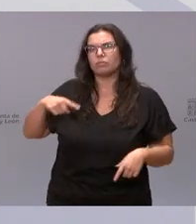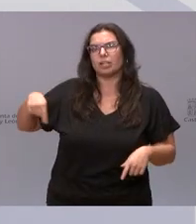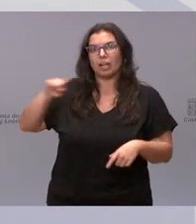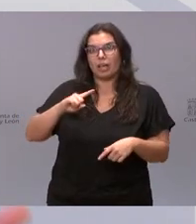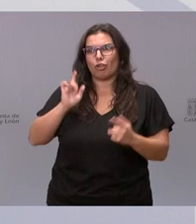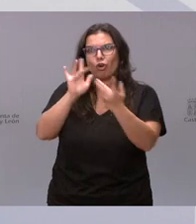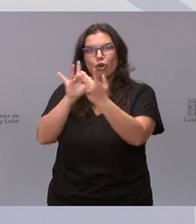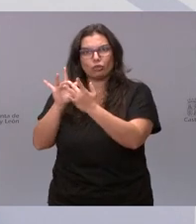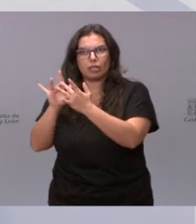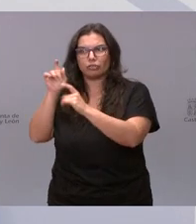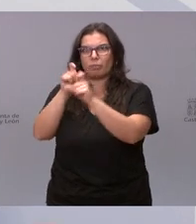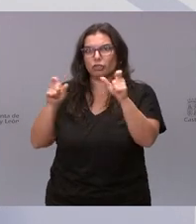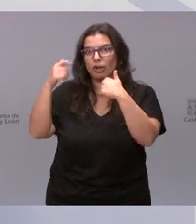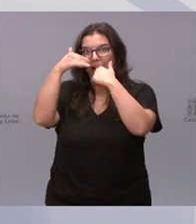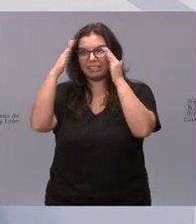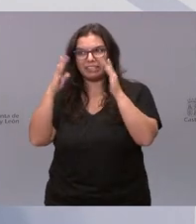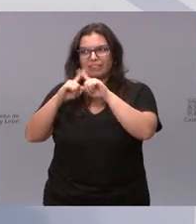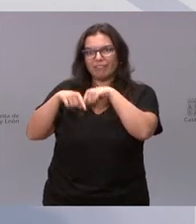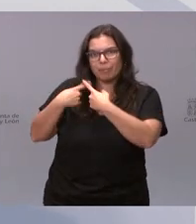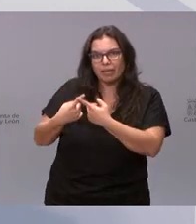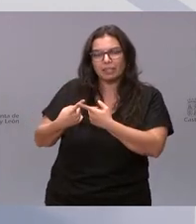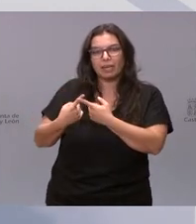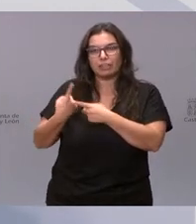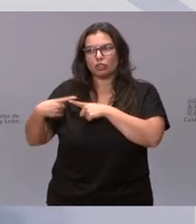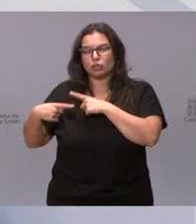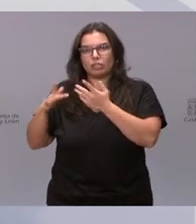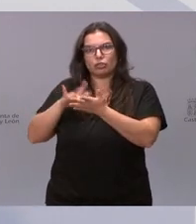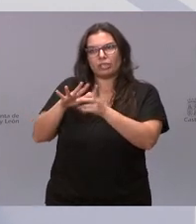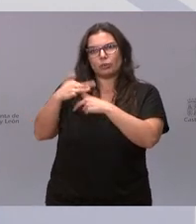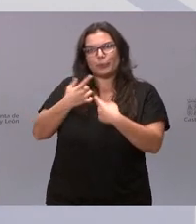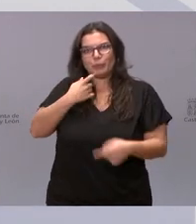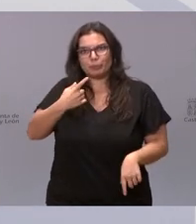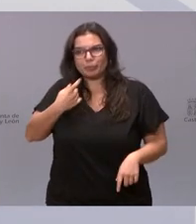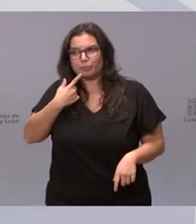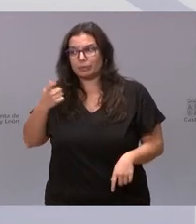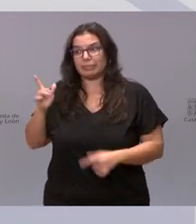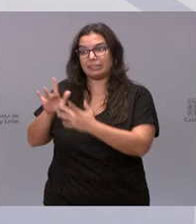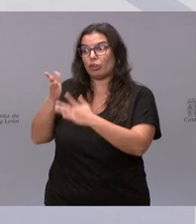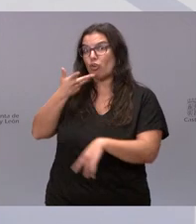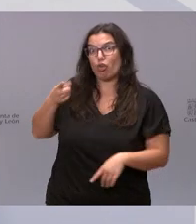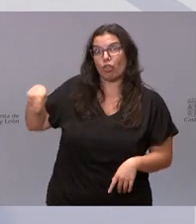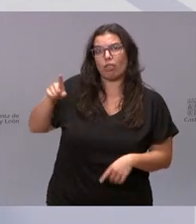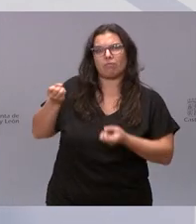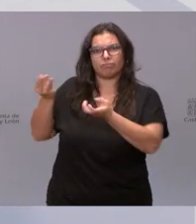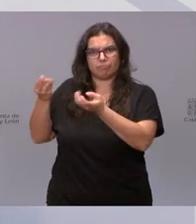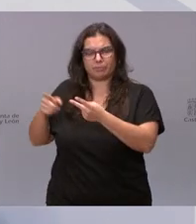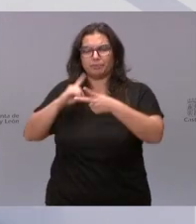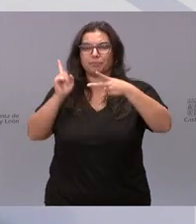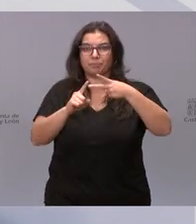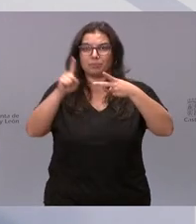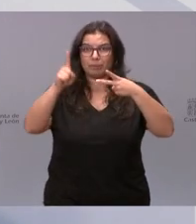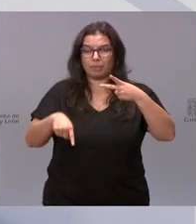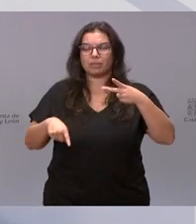aquellas personas o aquellas familias que están pasando mayores dificultades. En segundo lugar,